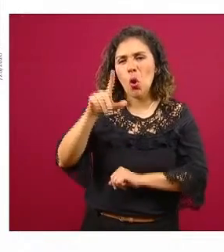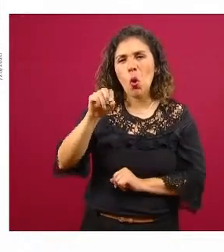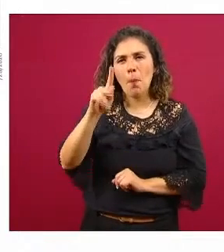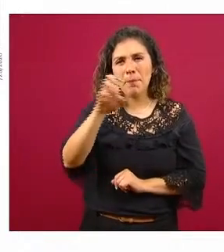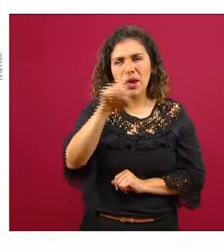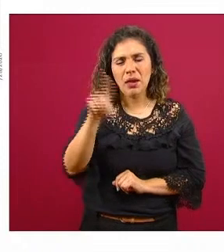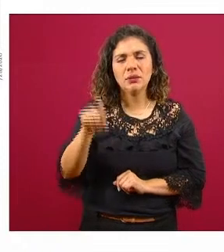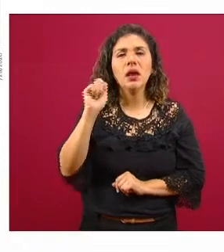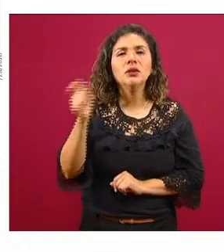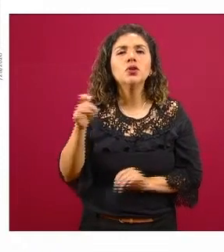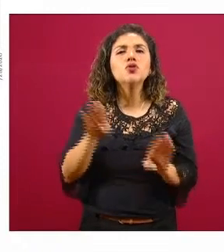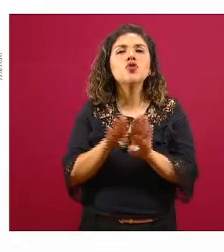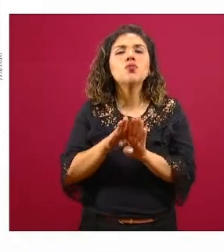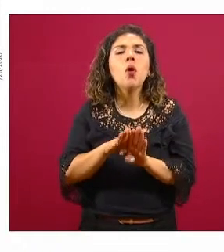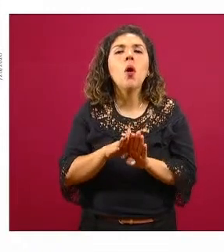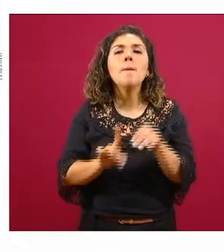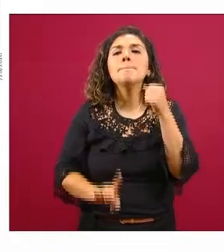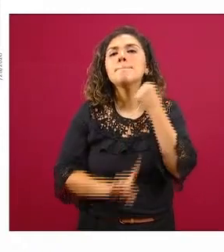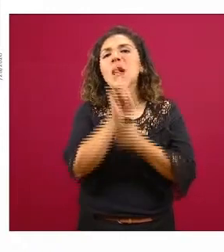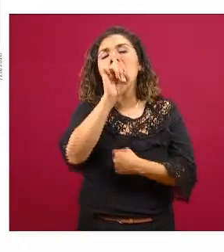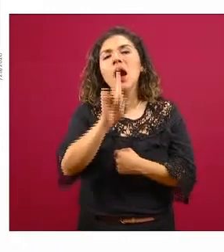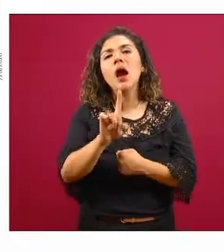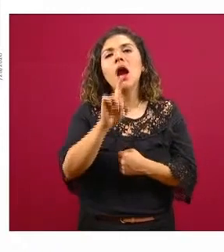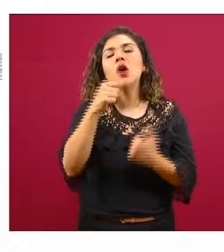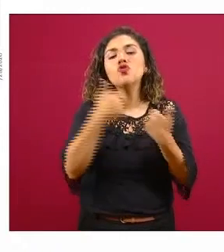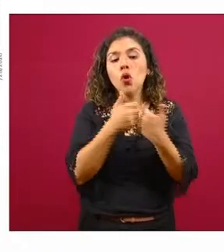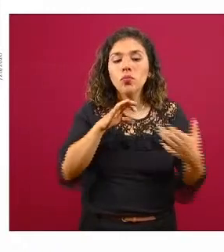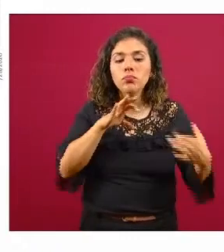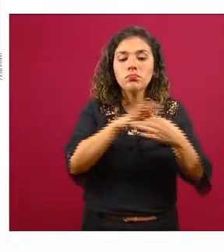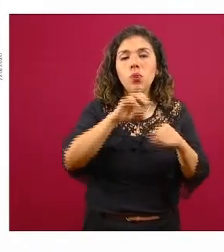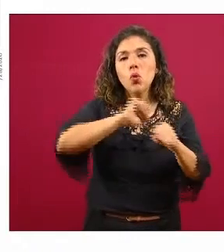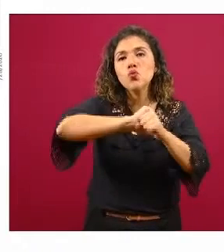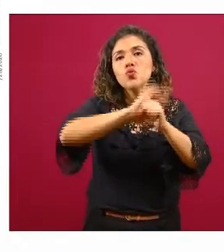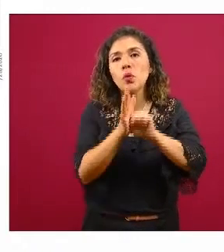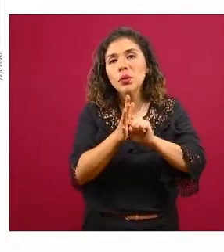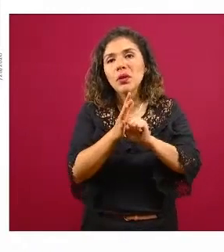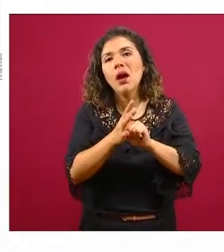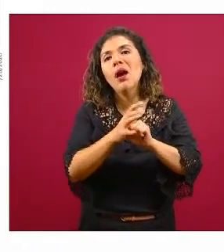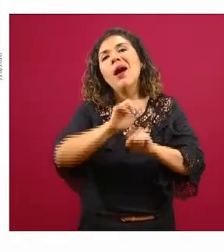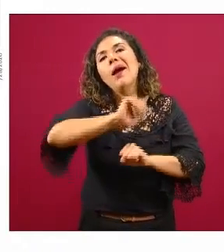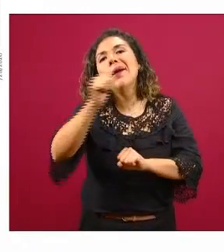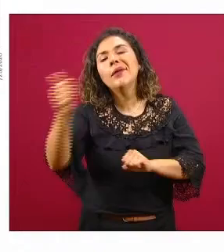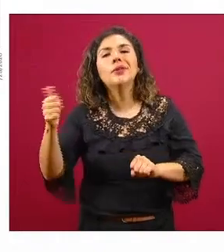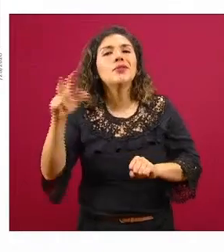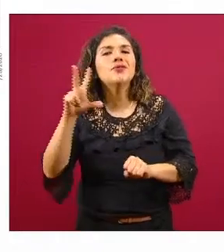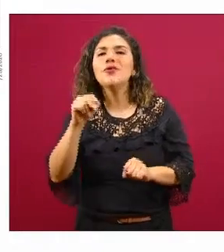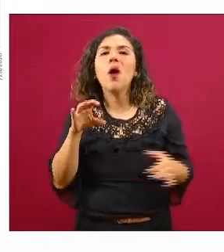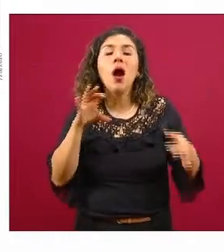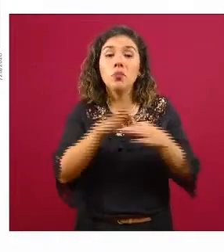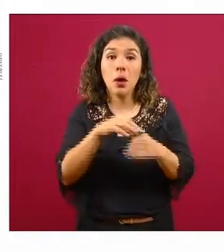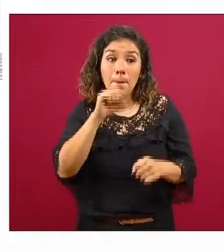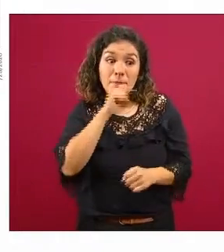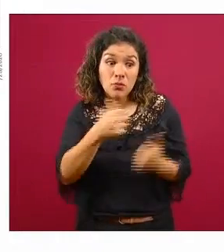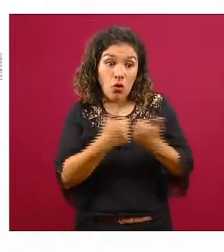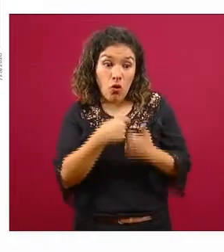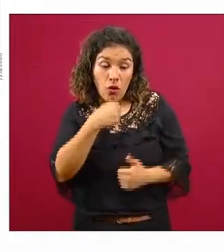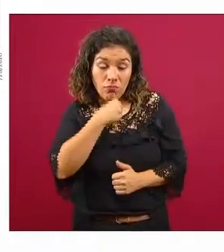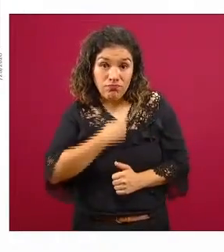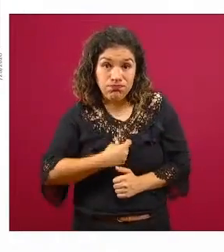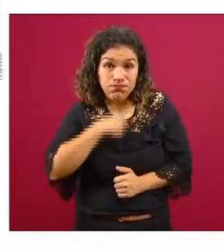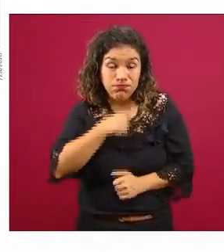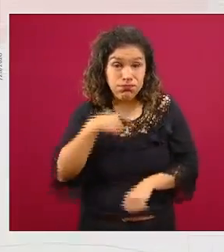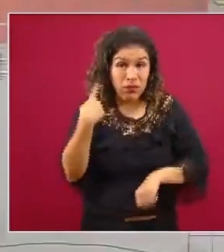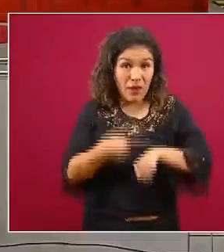son estos efectos colaterales de la pandemia COVID en situaciones no relacionadas directamente con la infección